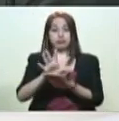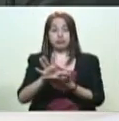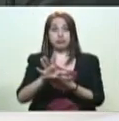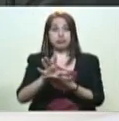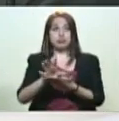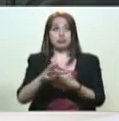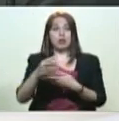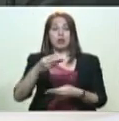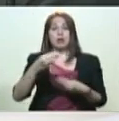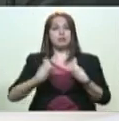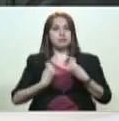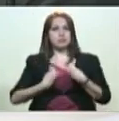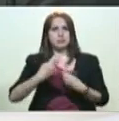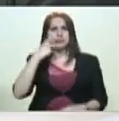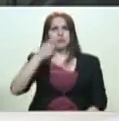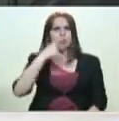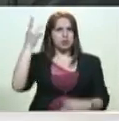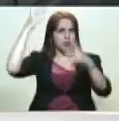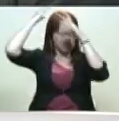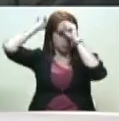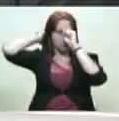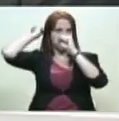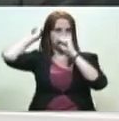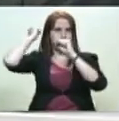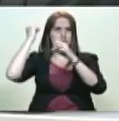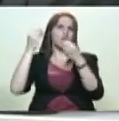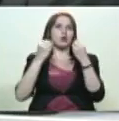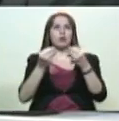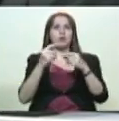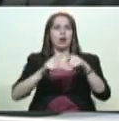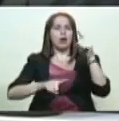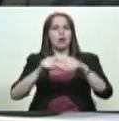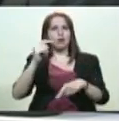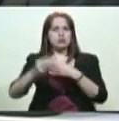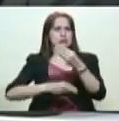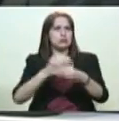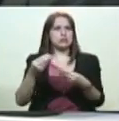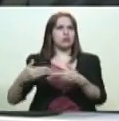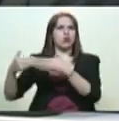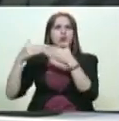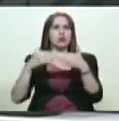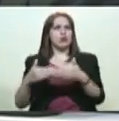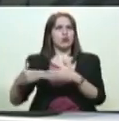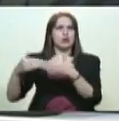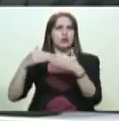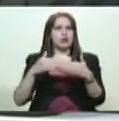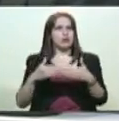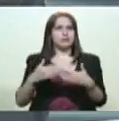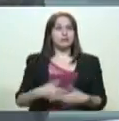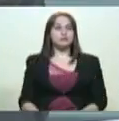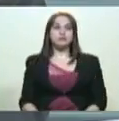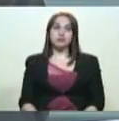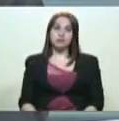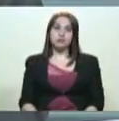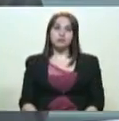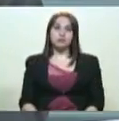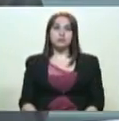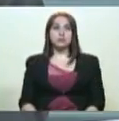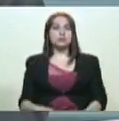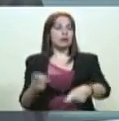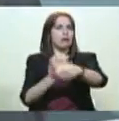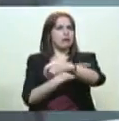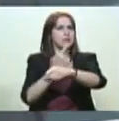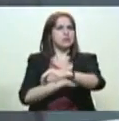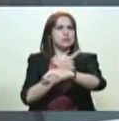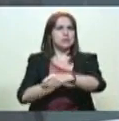política, además diplomática. ¿Es un hecho aislado esto de lo que está sucediendo con los Estados Unidos? Mira, la hermandad entre nuestros